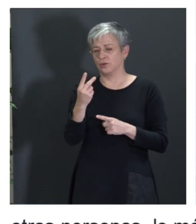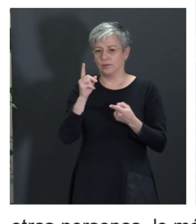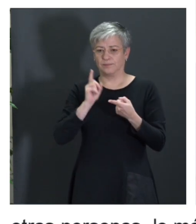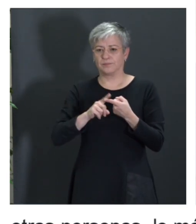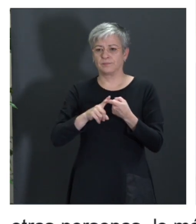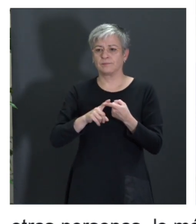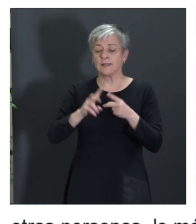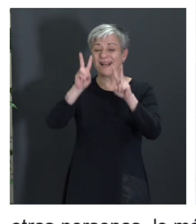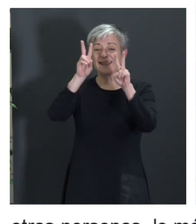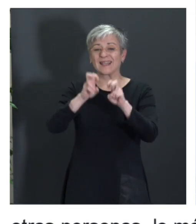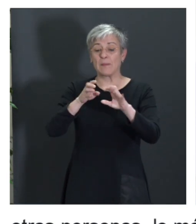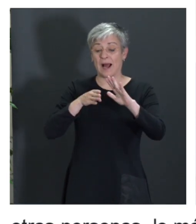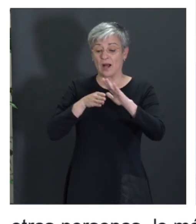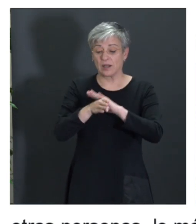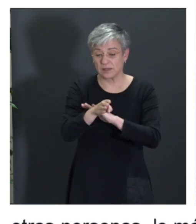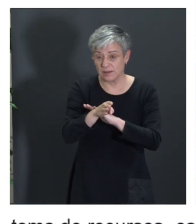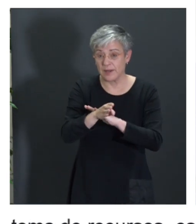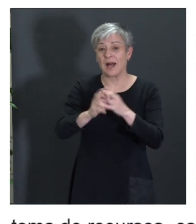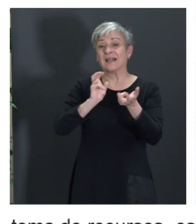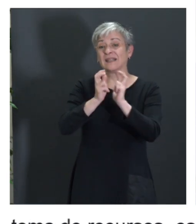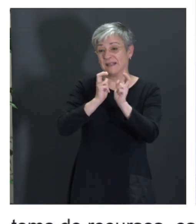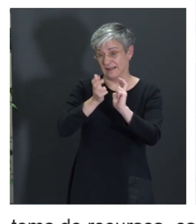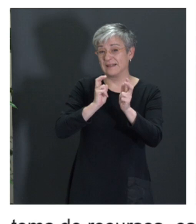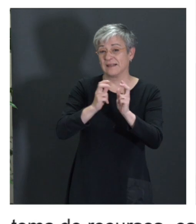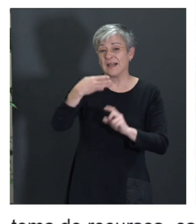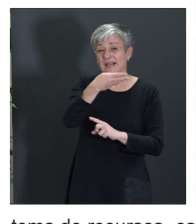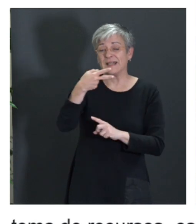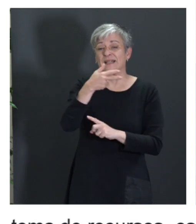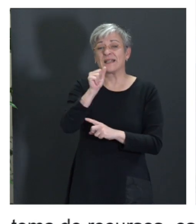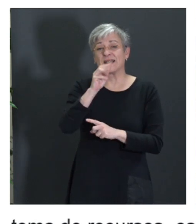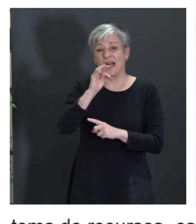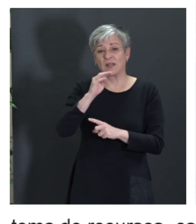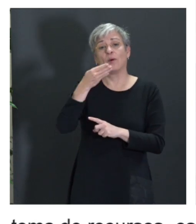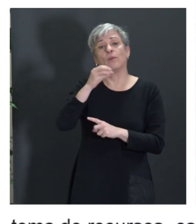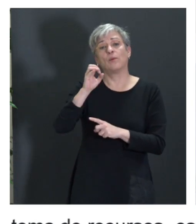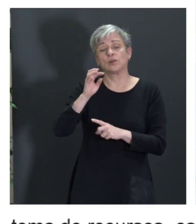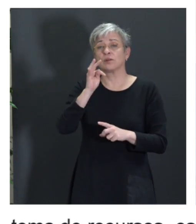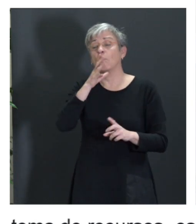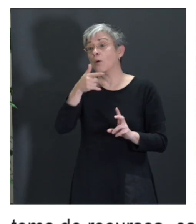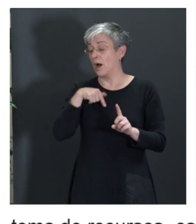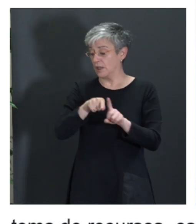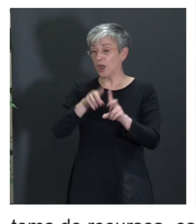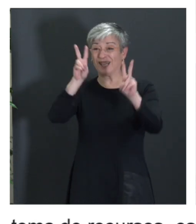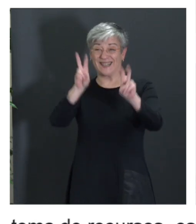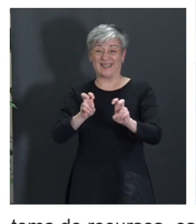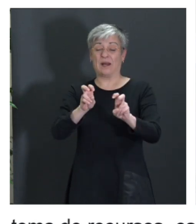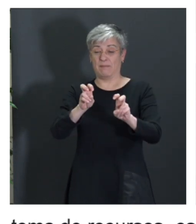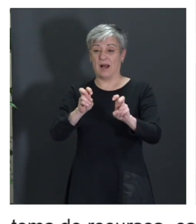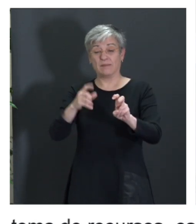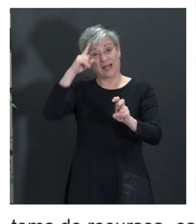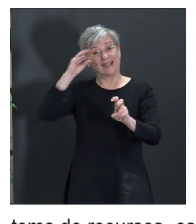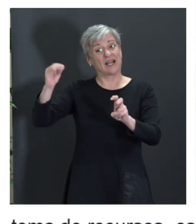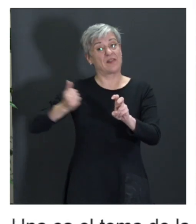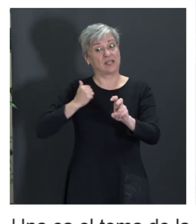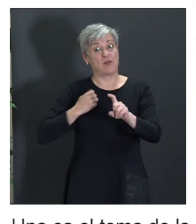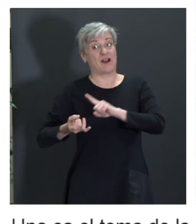es el tema de la accesibilidad de los chatbots. Sabéis que los chatbots sí que están basados en IA generativa y, entonces, ahí estamos empezando a